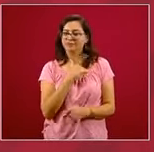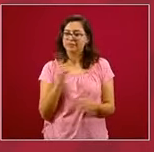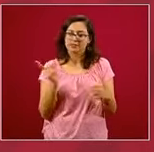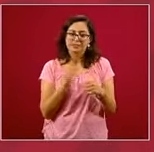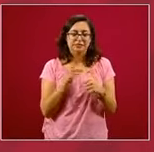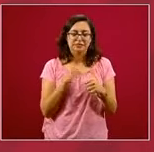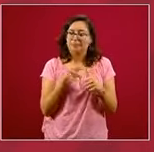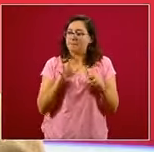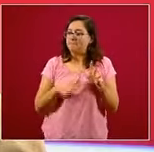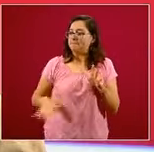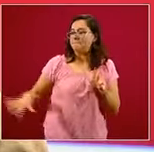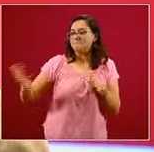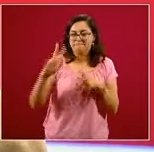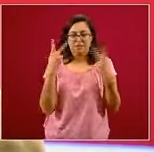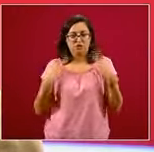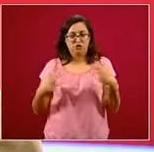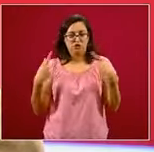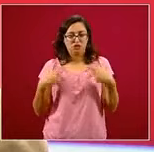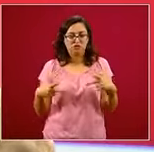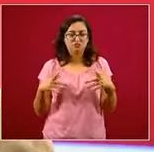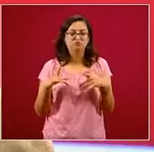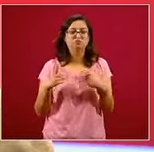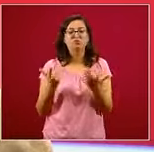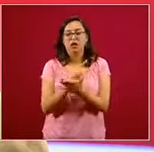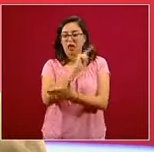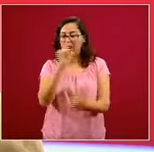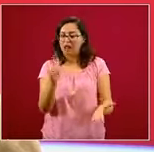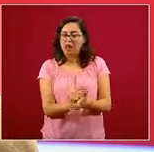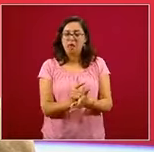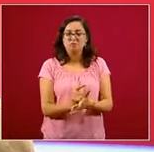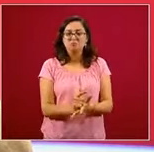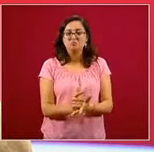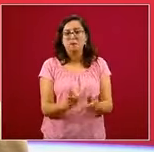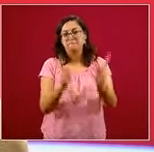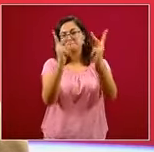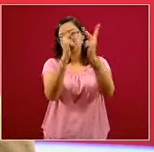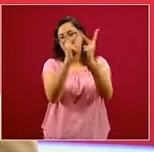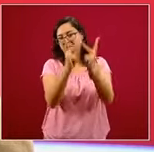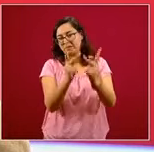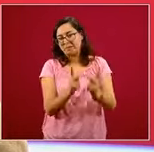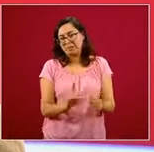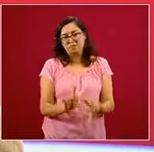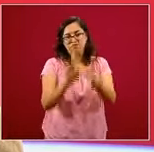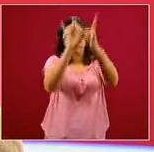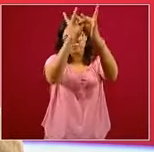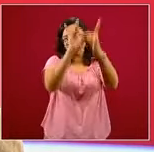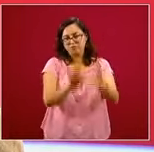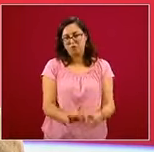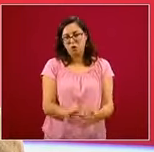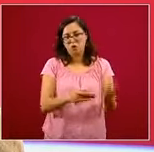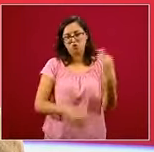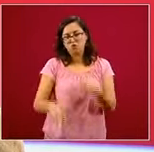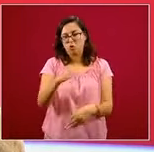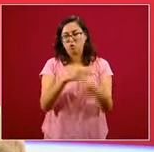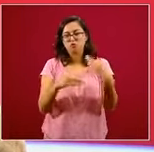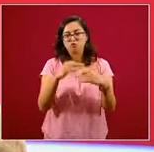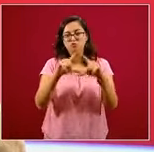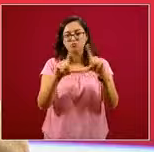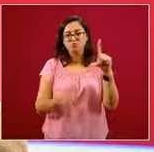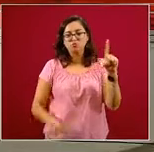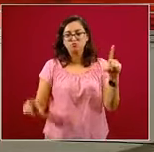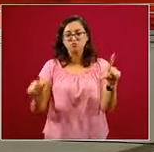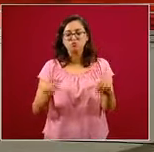superior de esta nación que hubiera una armonización en cómo se hacen estas leyes.